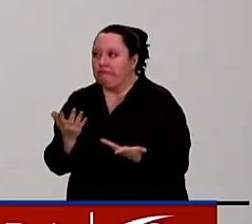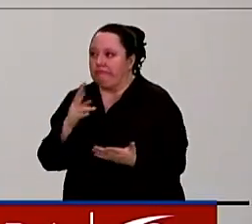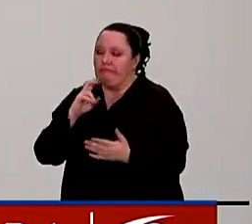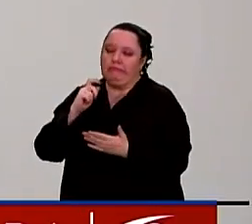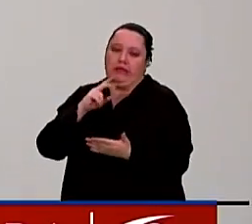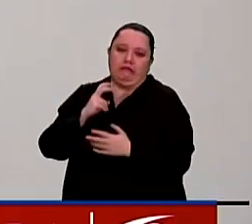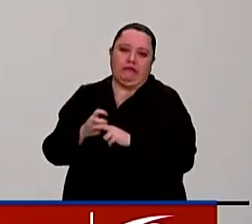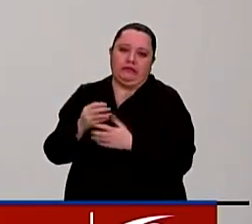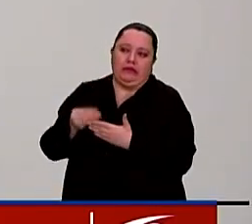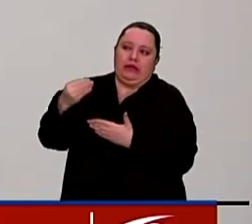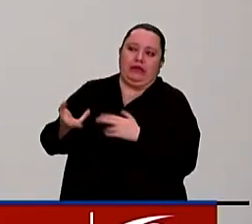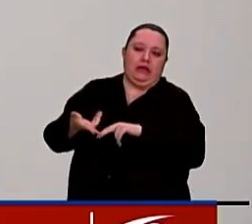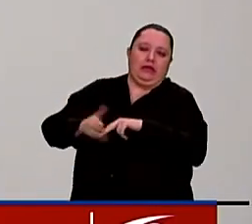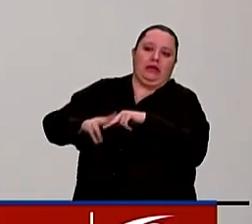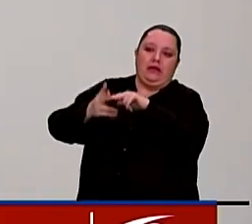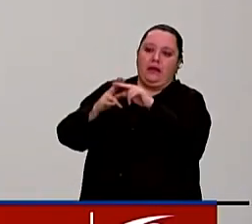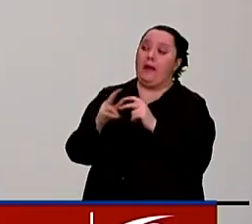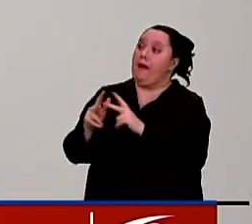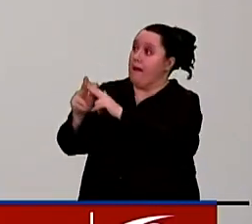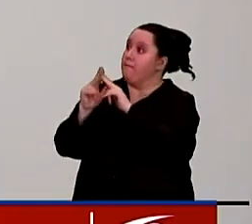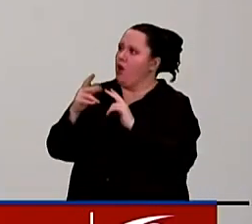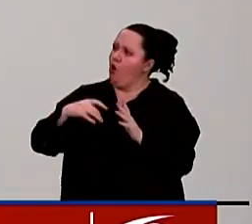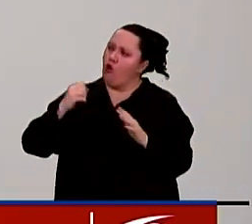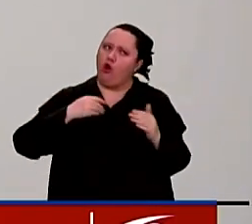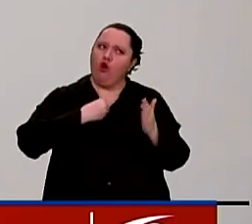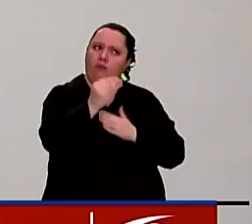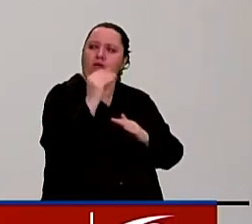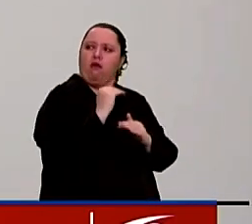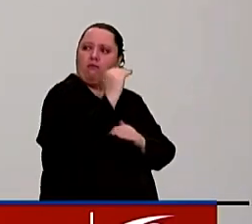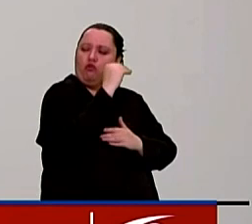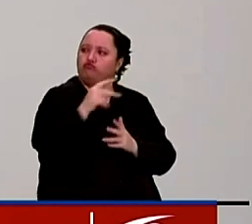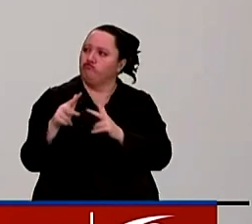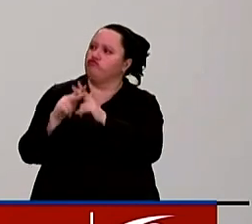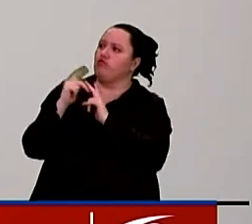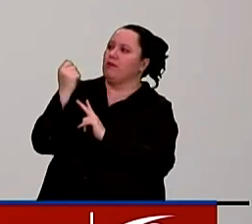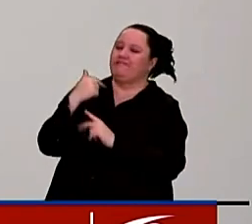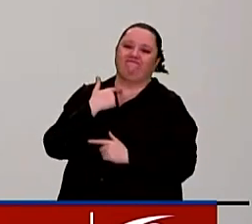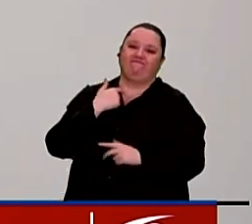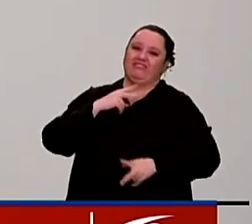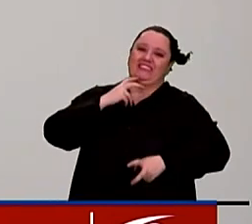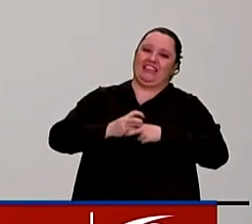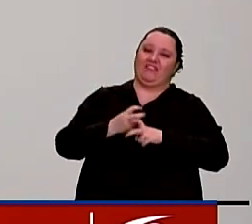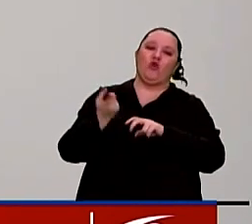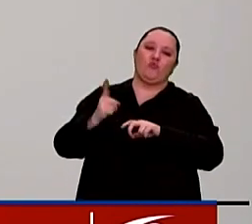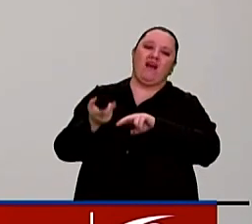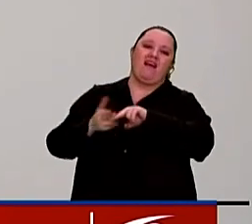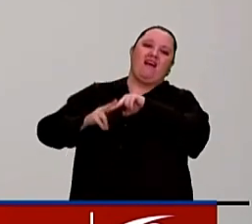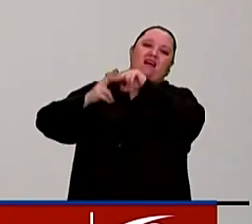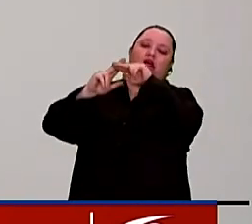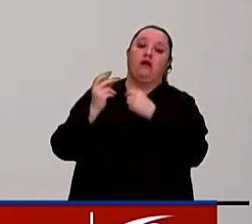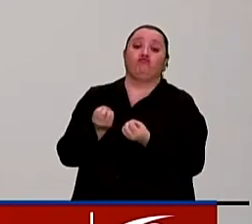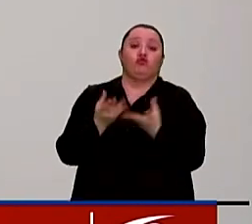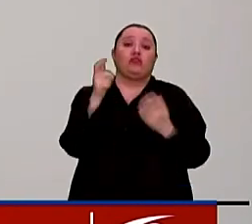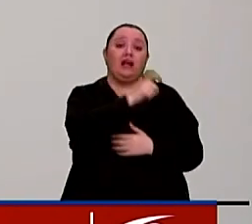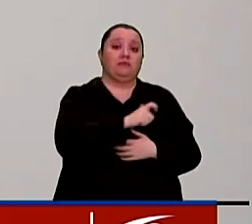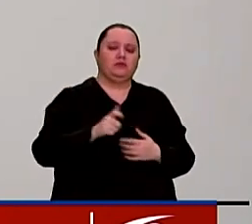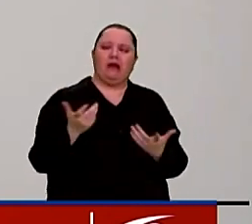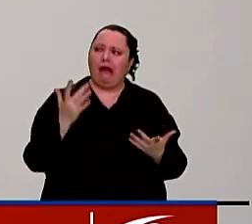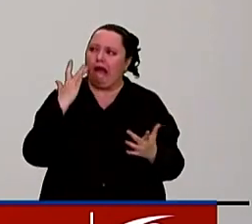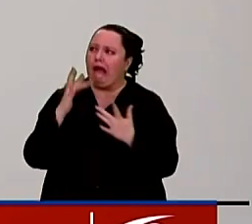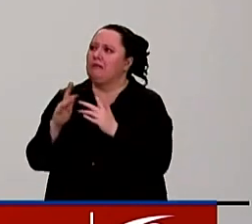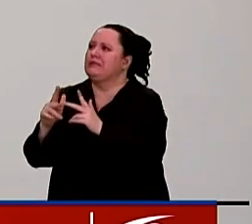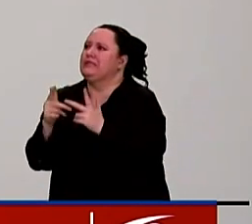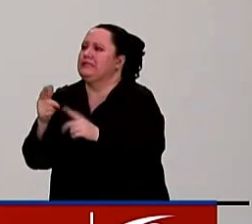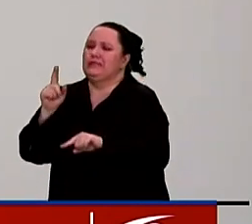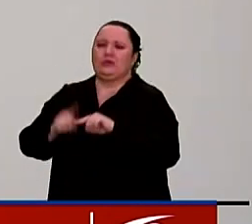la toma de préstamos hipotecarios y hace entonces que muchas personas no puedan acceder a estos